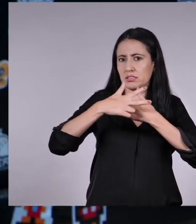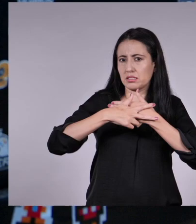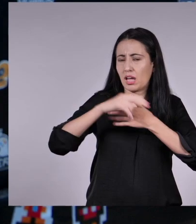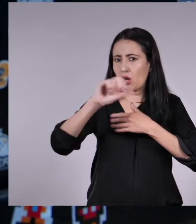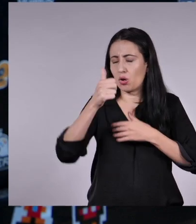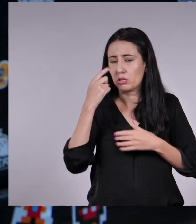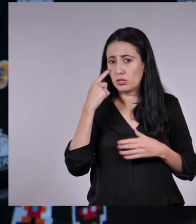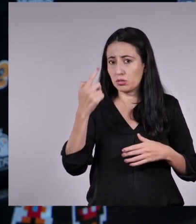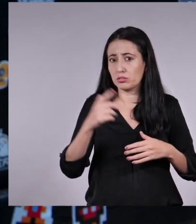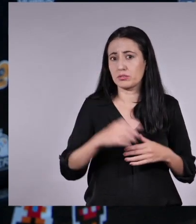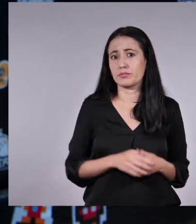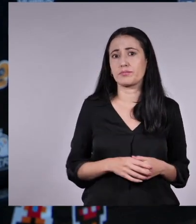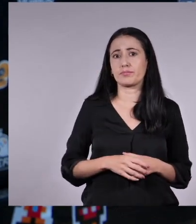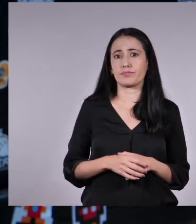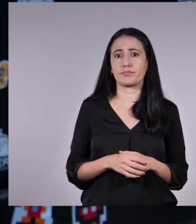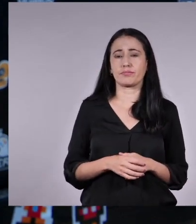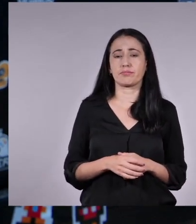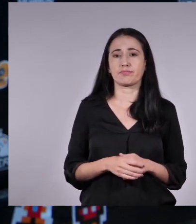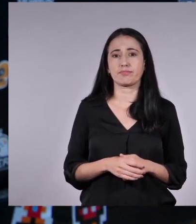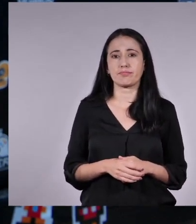vamos a echarle un ojo.